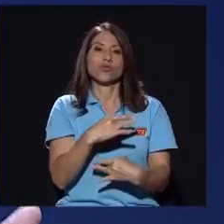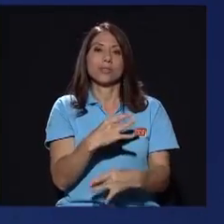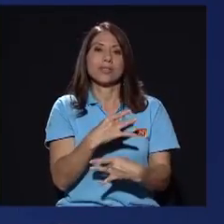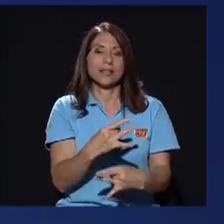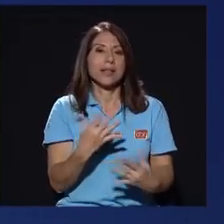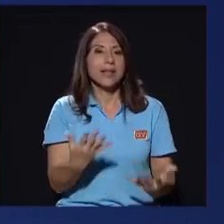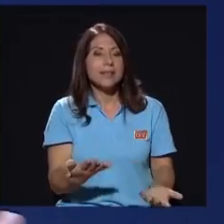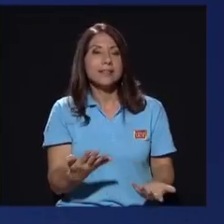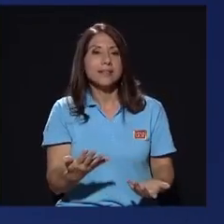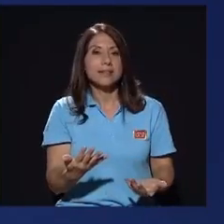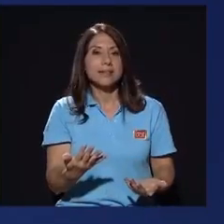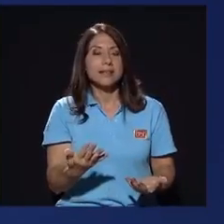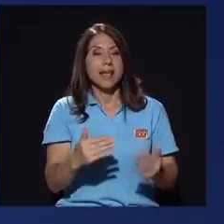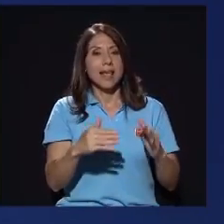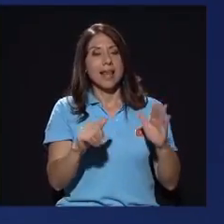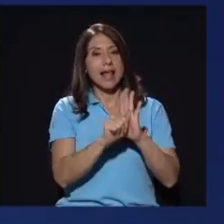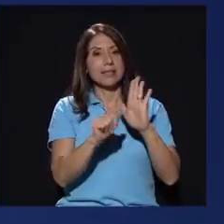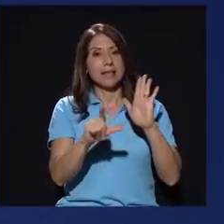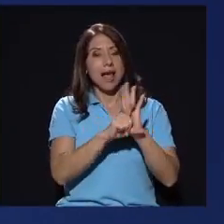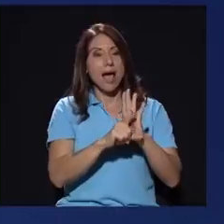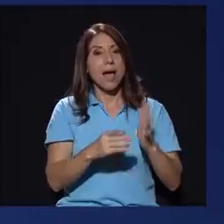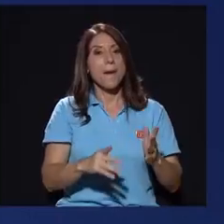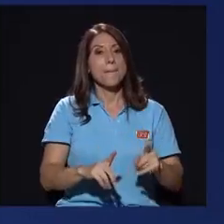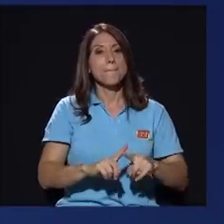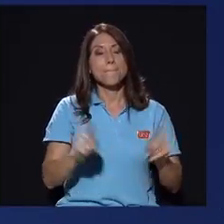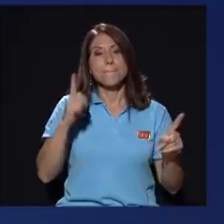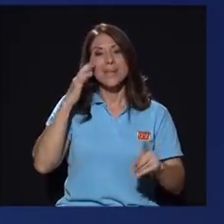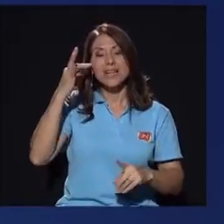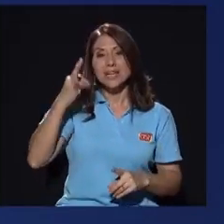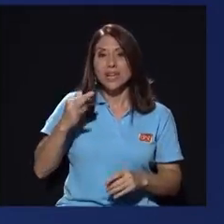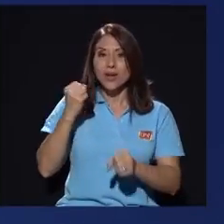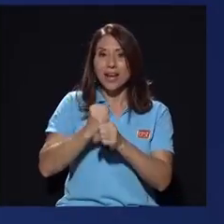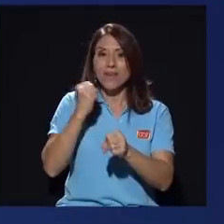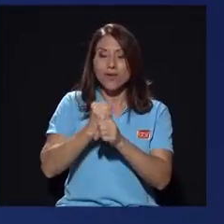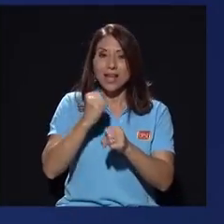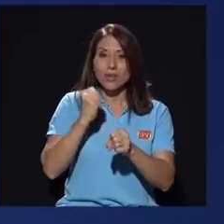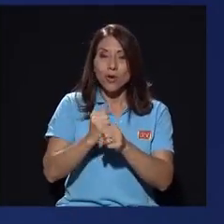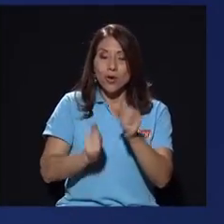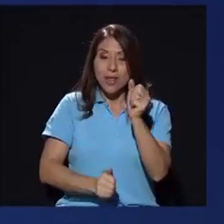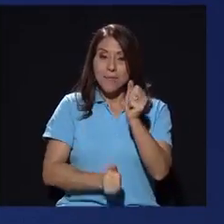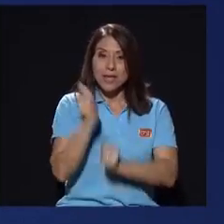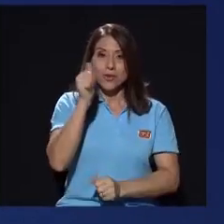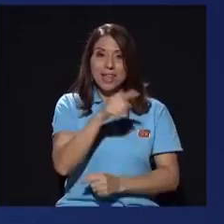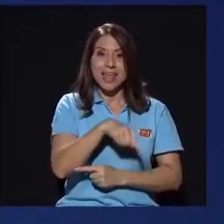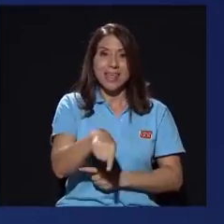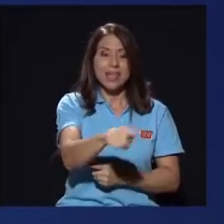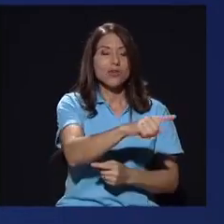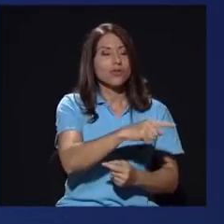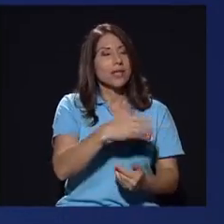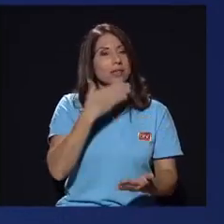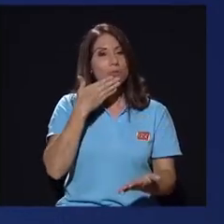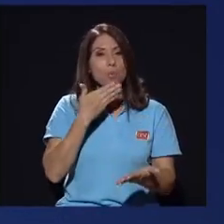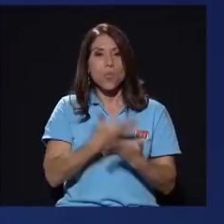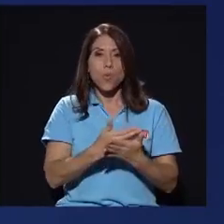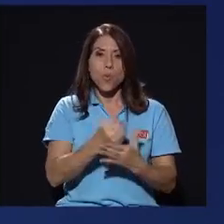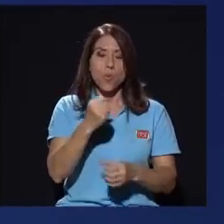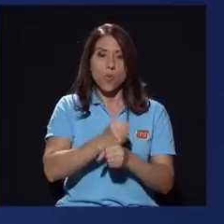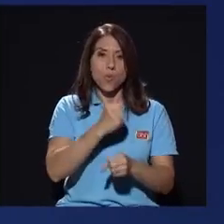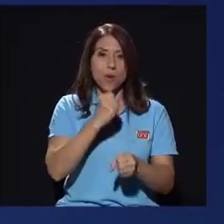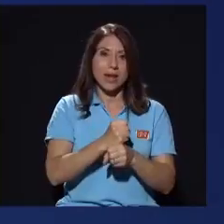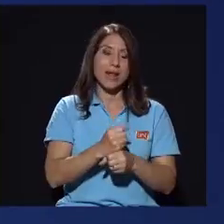sus intereses, podríamos decir, en la asamblea, pero creo que ha sido una labor de la mayoría de ellos muy buena.